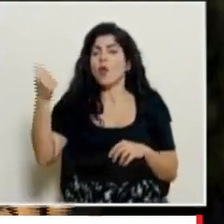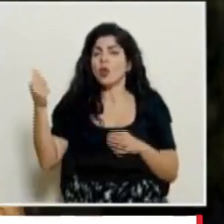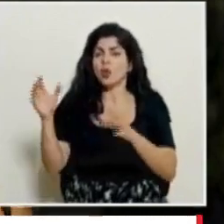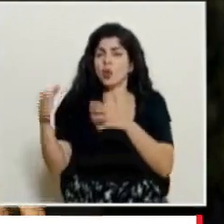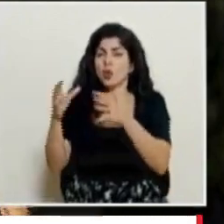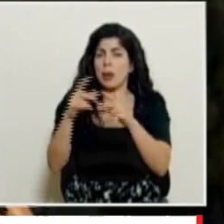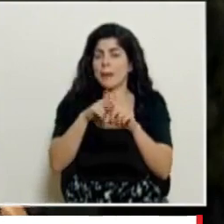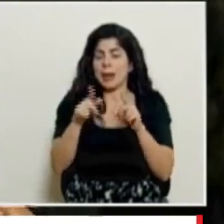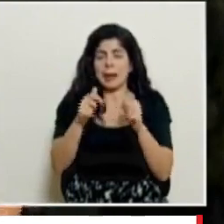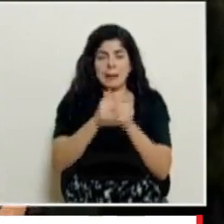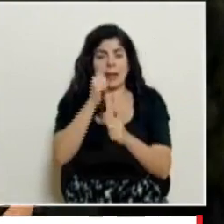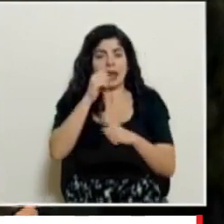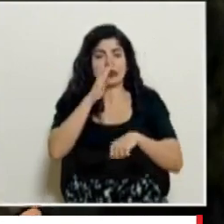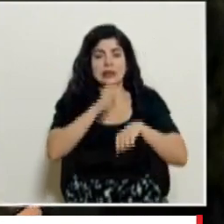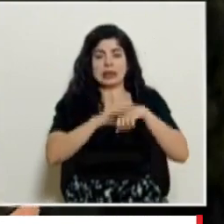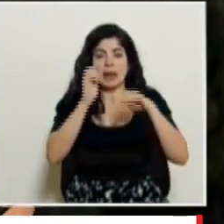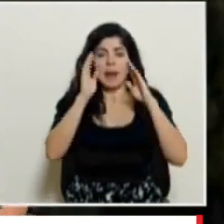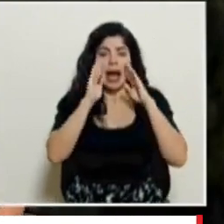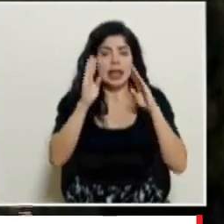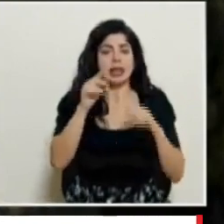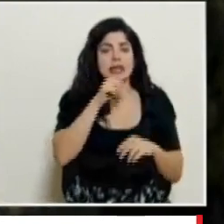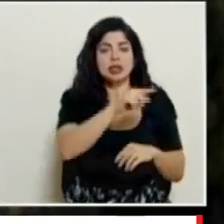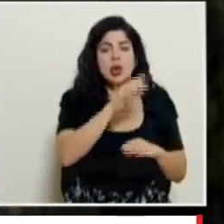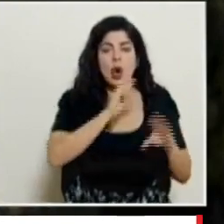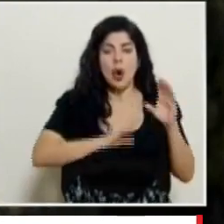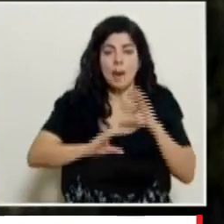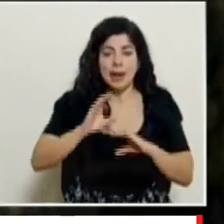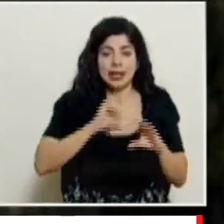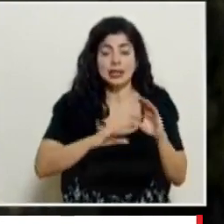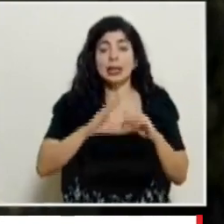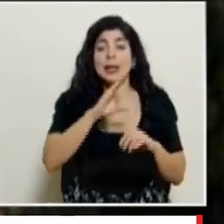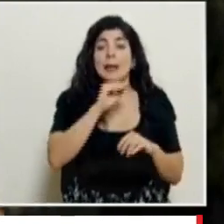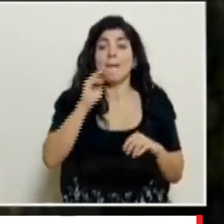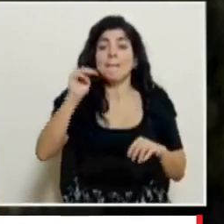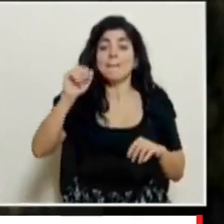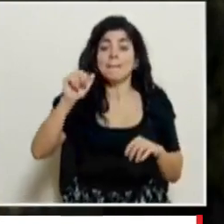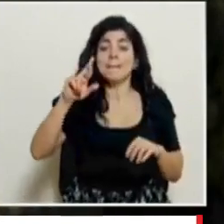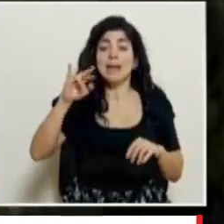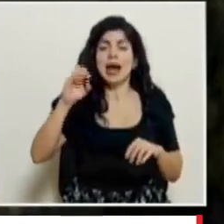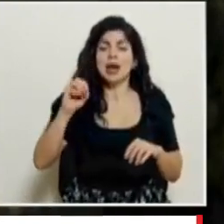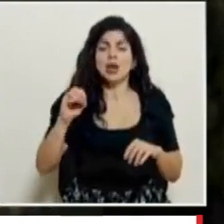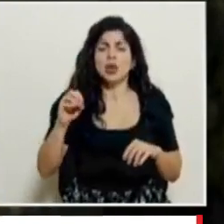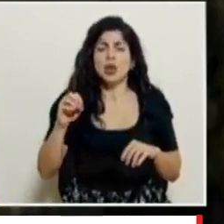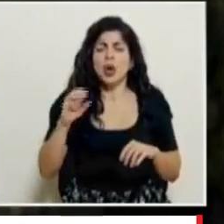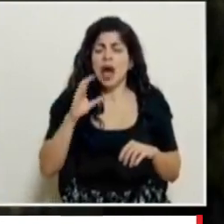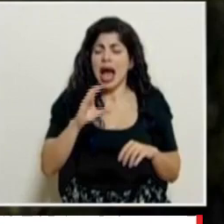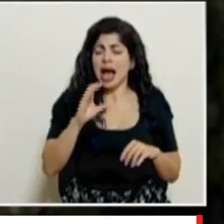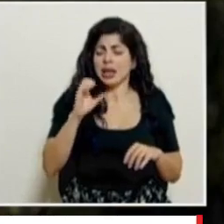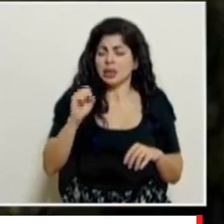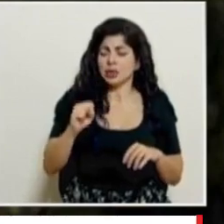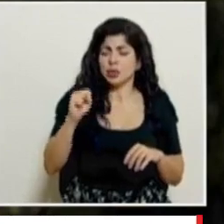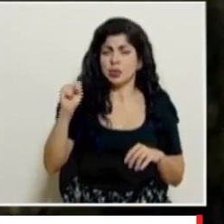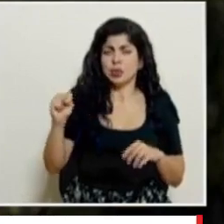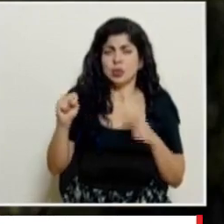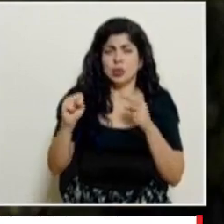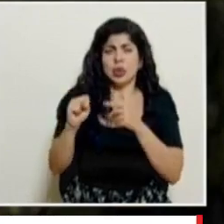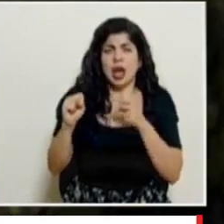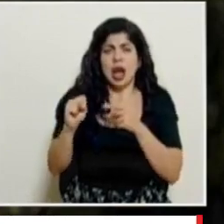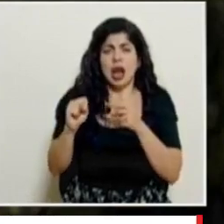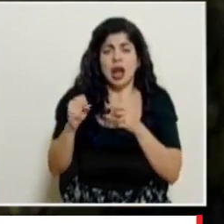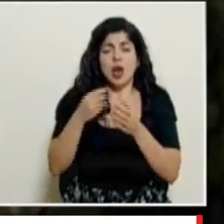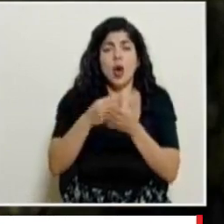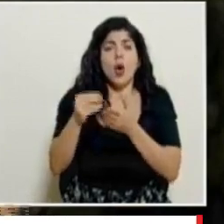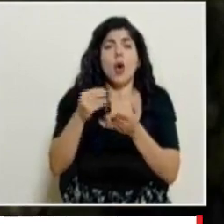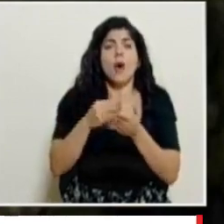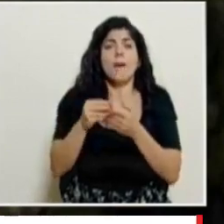bueno llama la atención la parte de los comercios y a don Mario en qué avanzó la caja costarricense en cuanto a